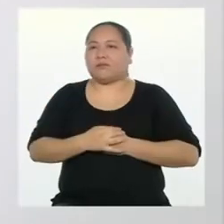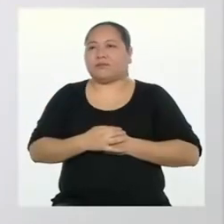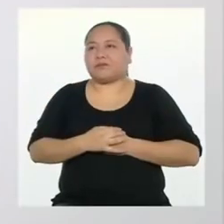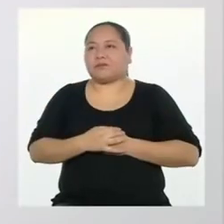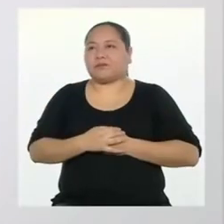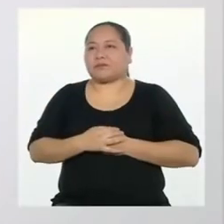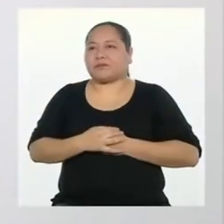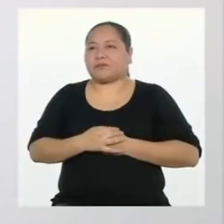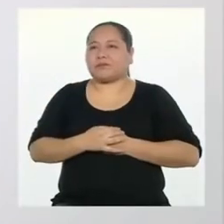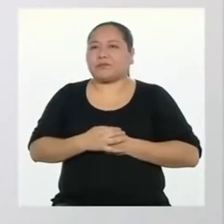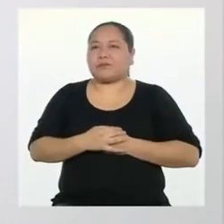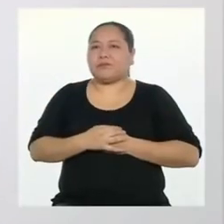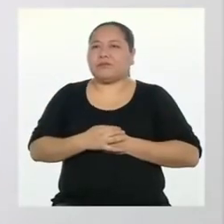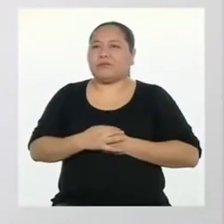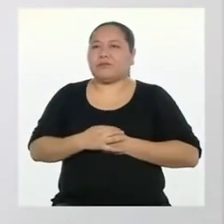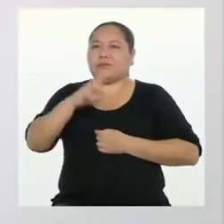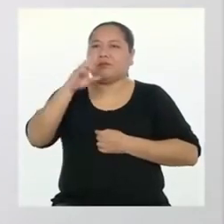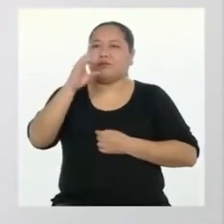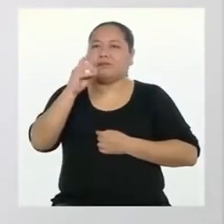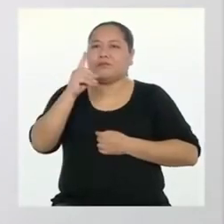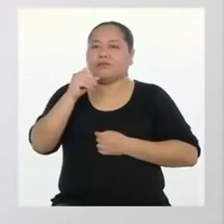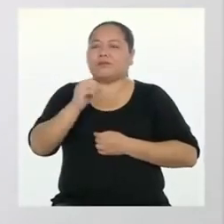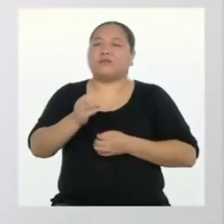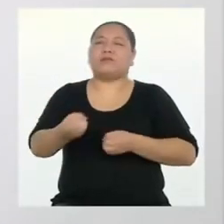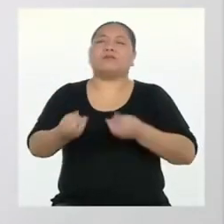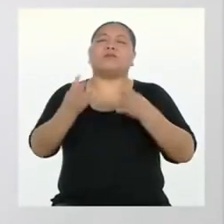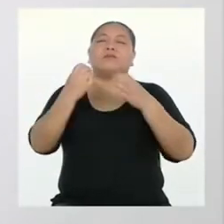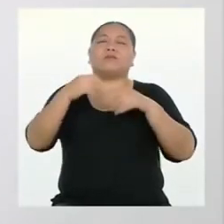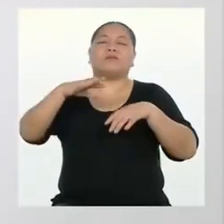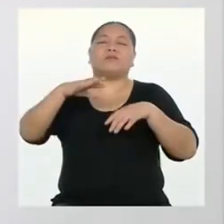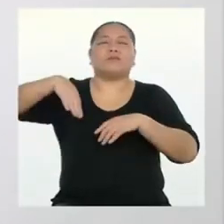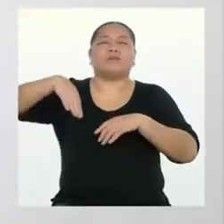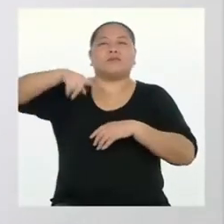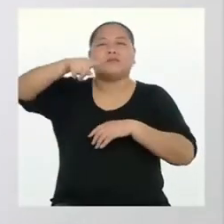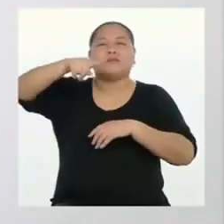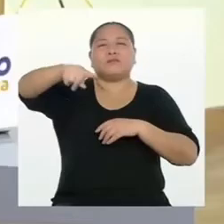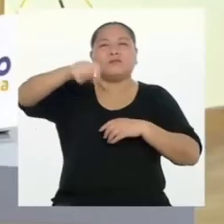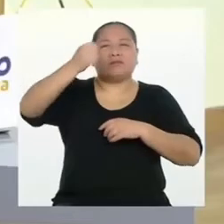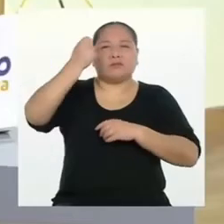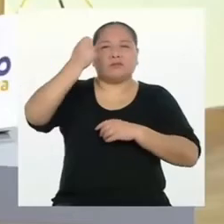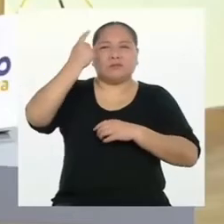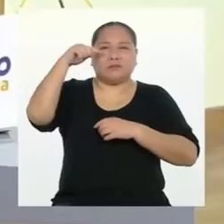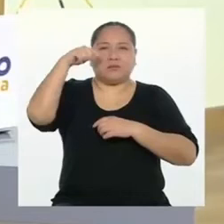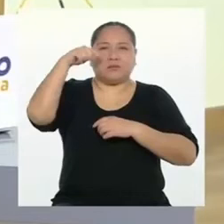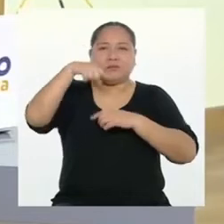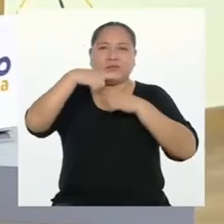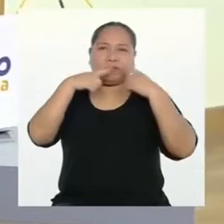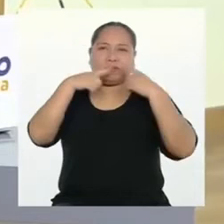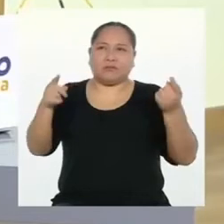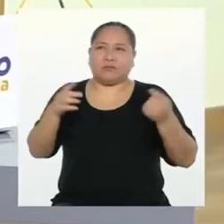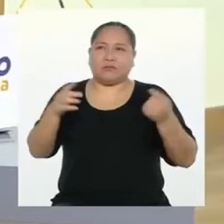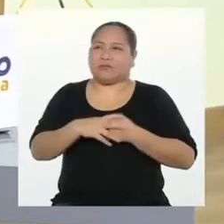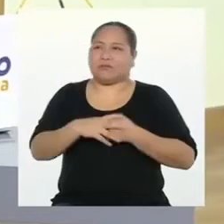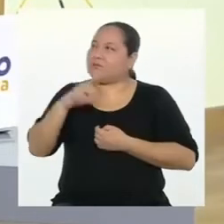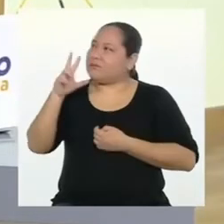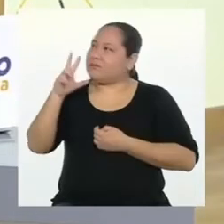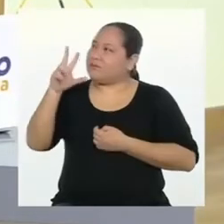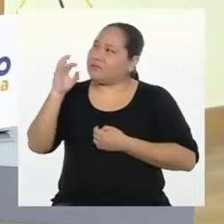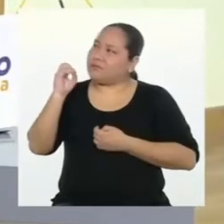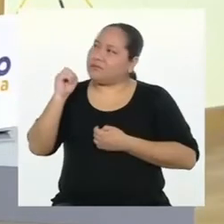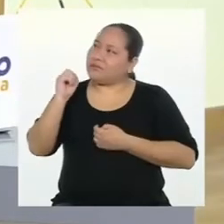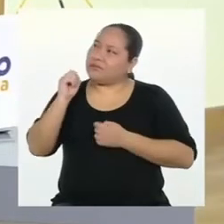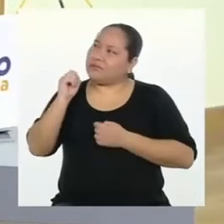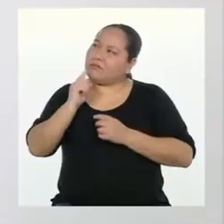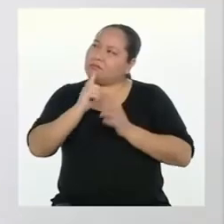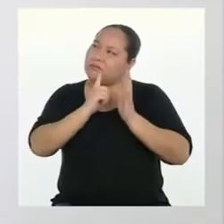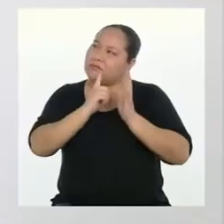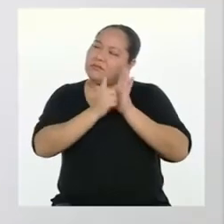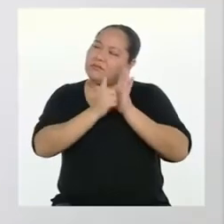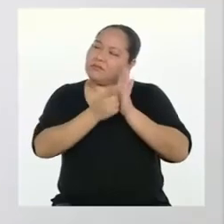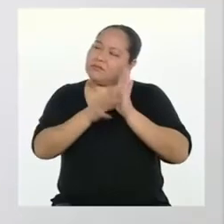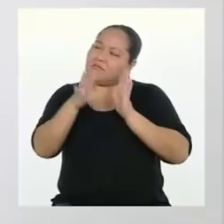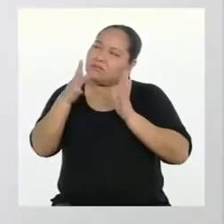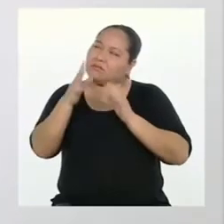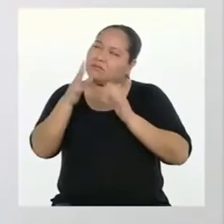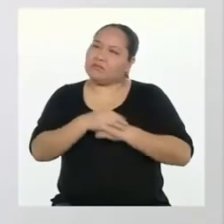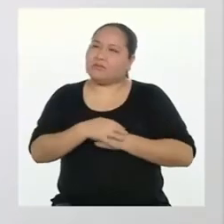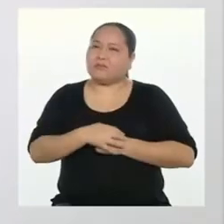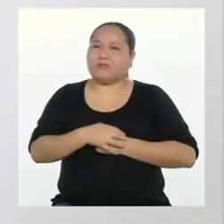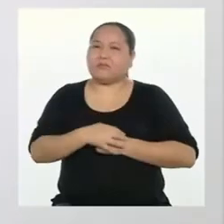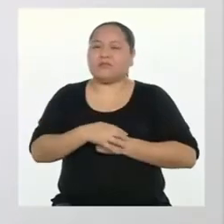Rodrigo, ¿cuánto tardaste en comprender este mensaje? Unos 30 segundos, quizás un poco más.